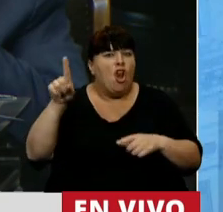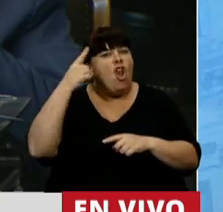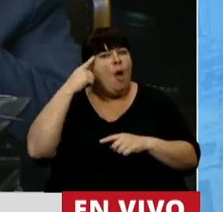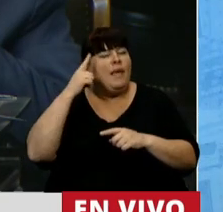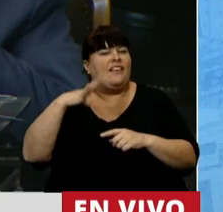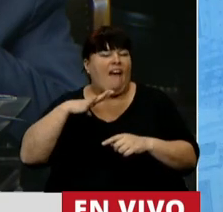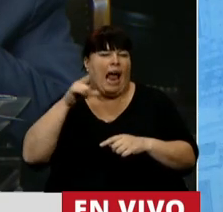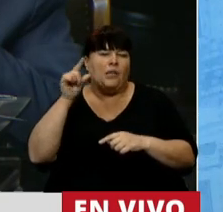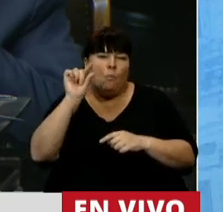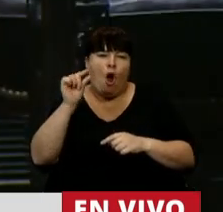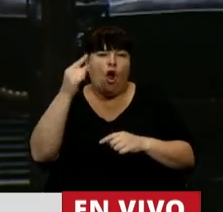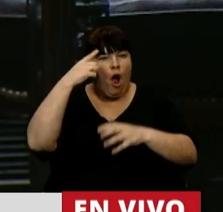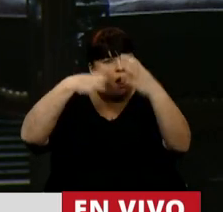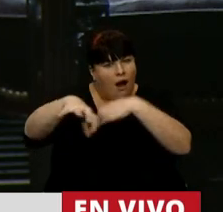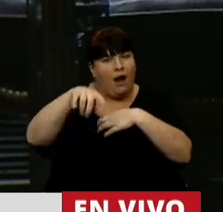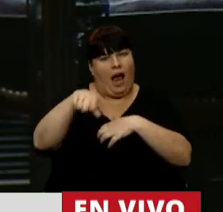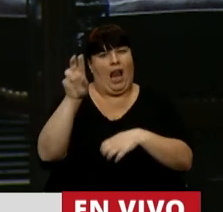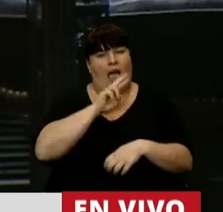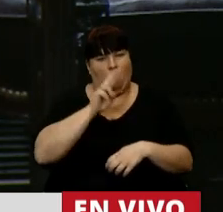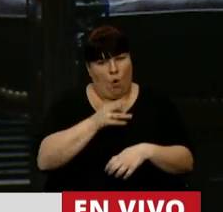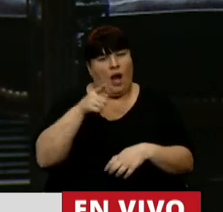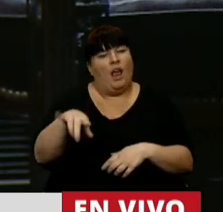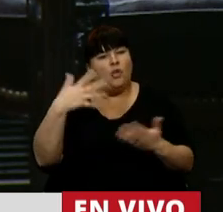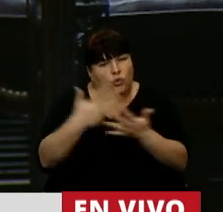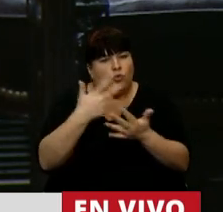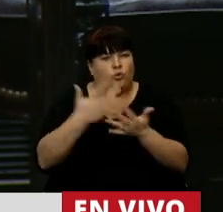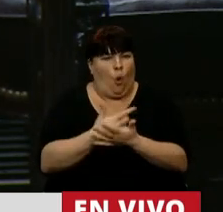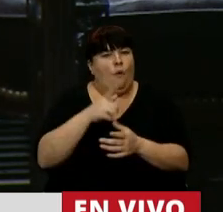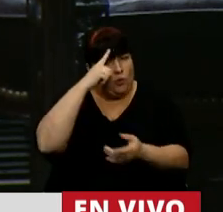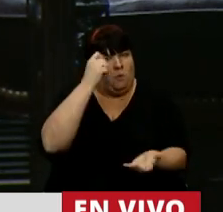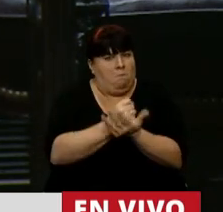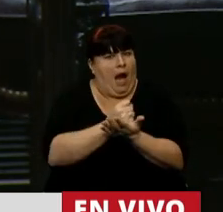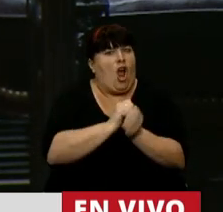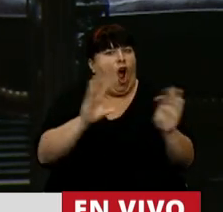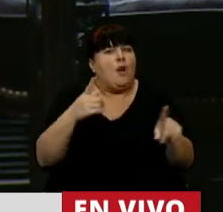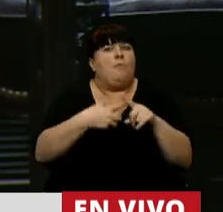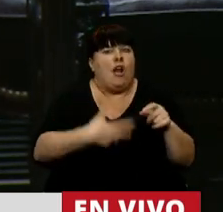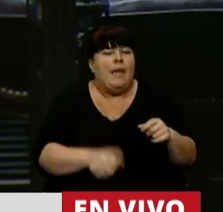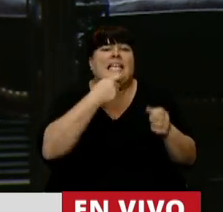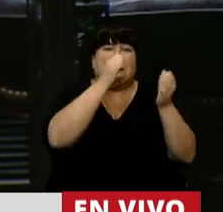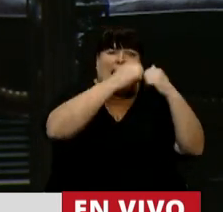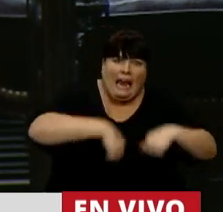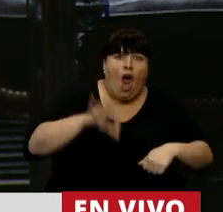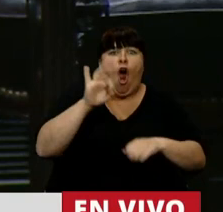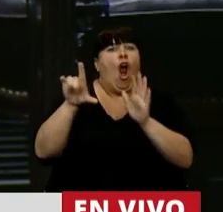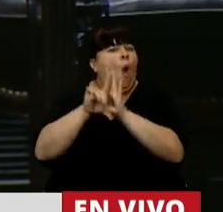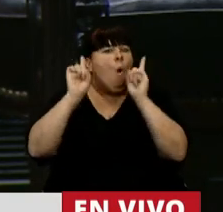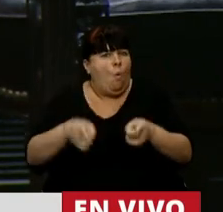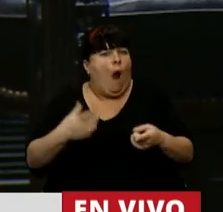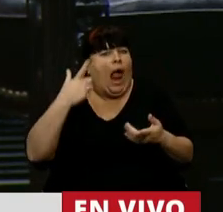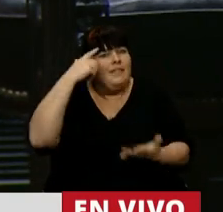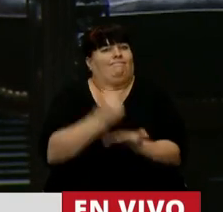de ponerse un minuto en el lugar de una mujer que debe pasar por lo traumático de un aborto, sea clandestino o legal.